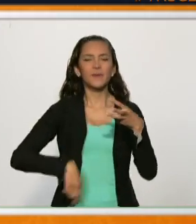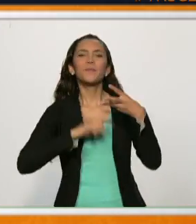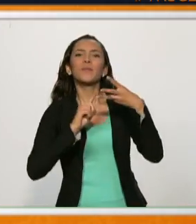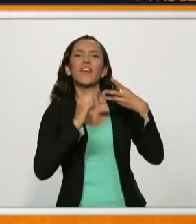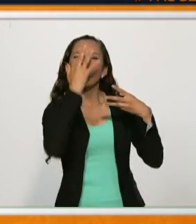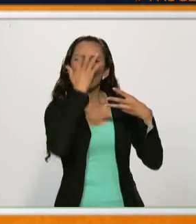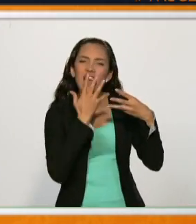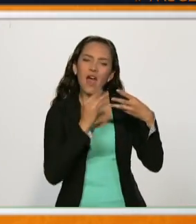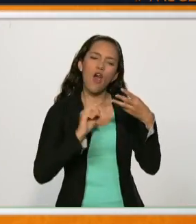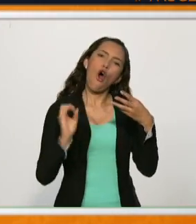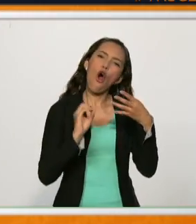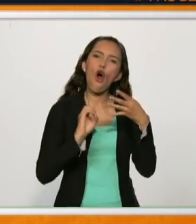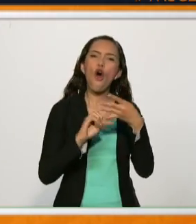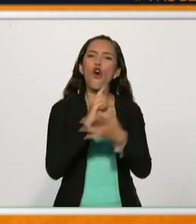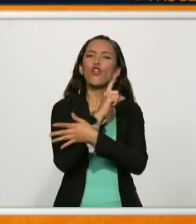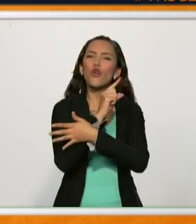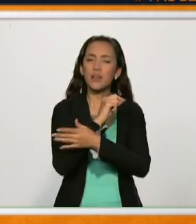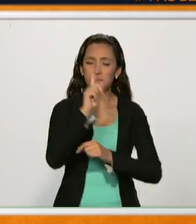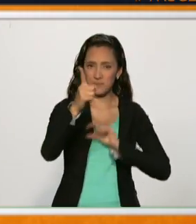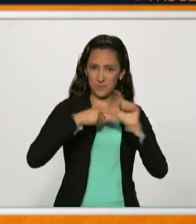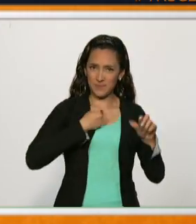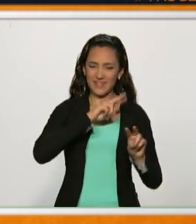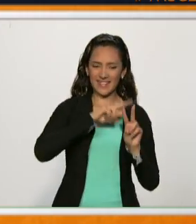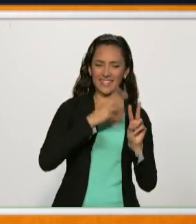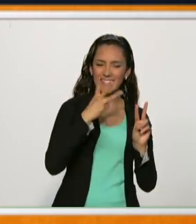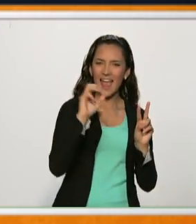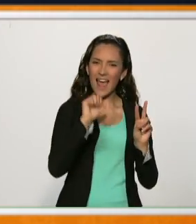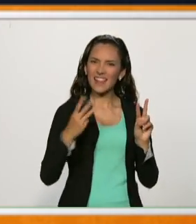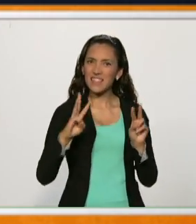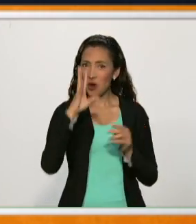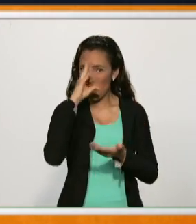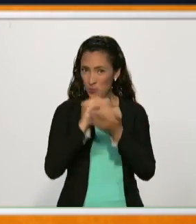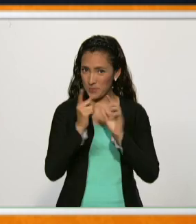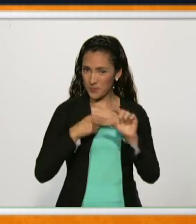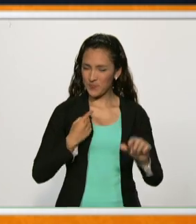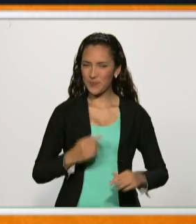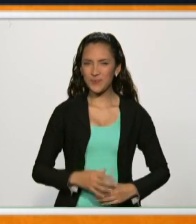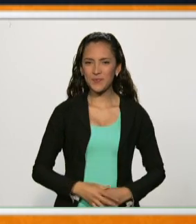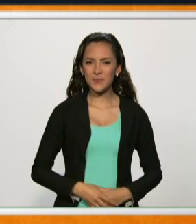Facebook o Twitter. Numeral13news.com Para qué opinen.